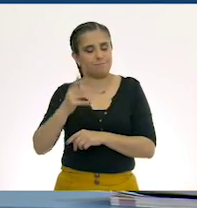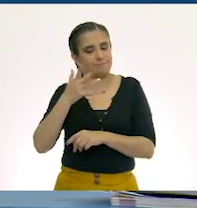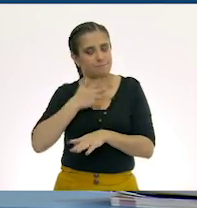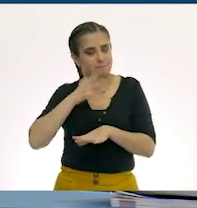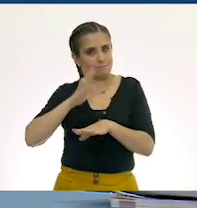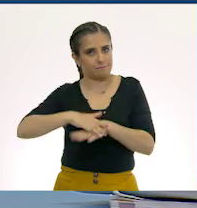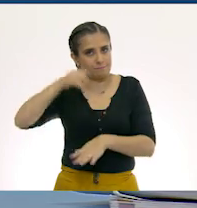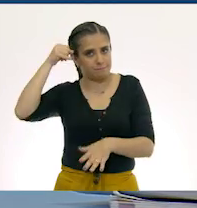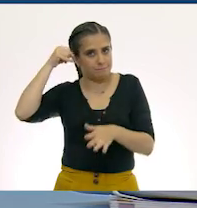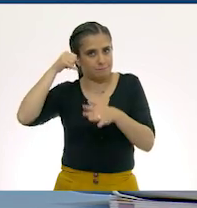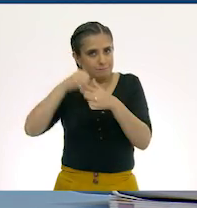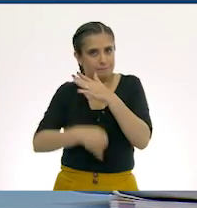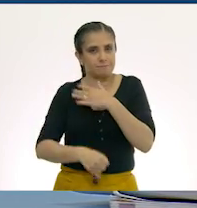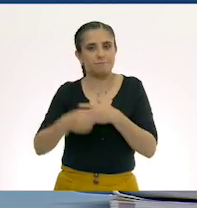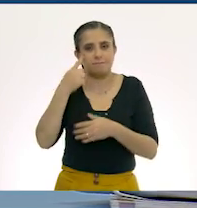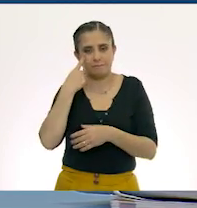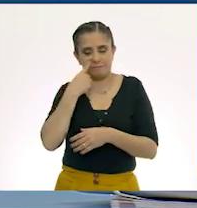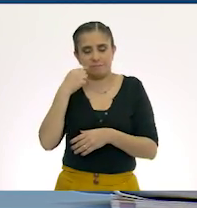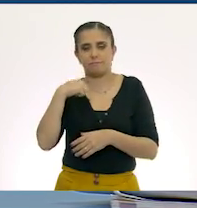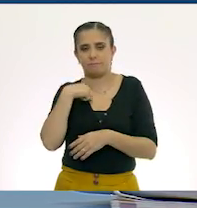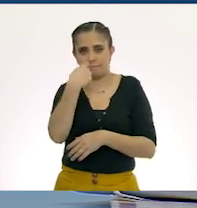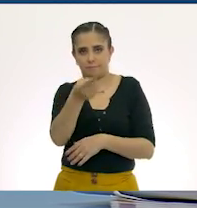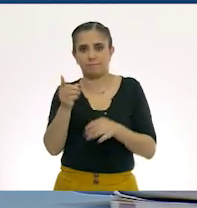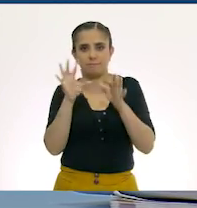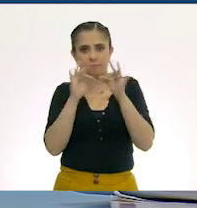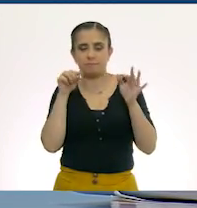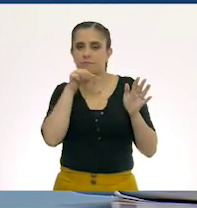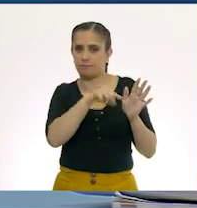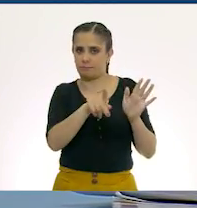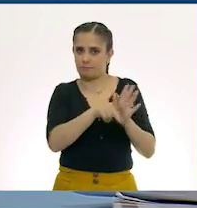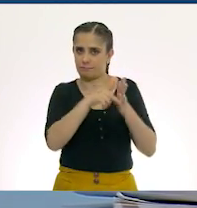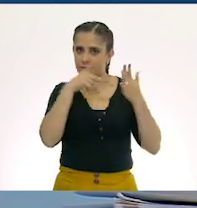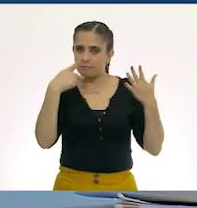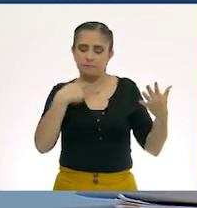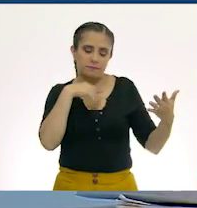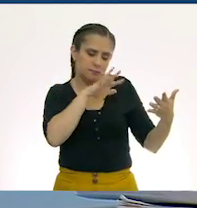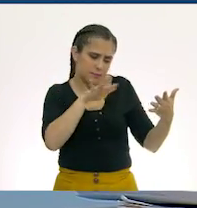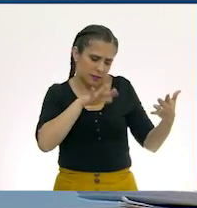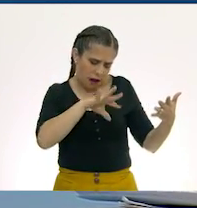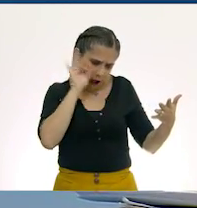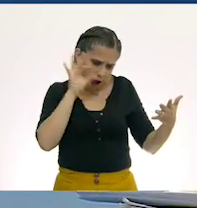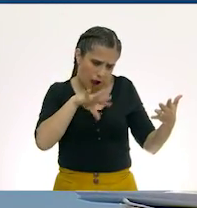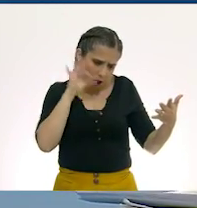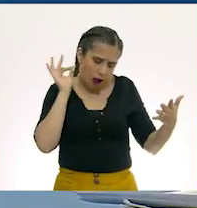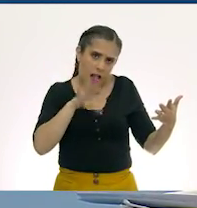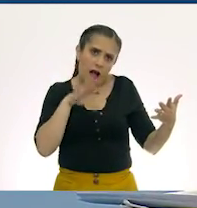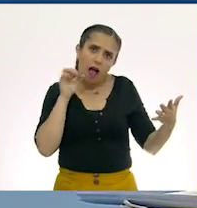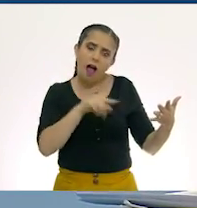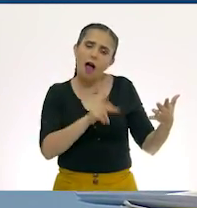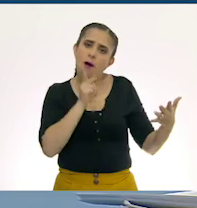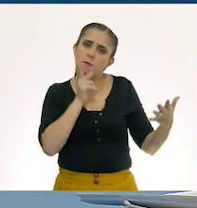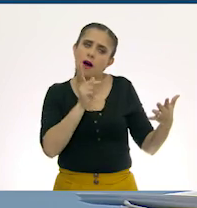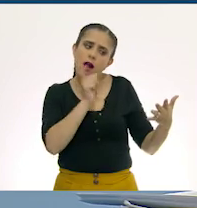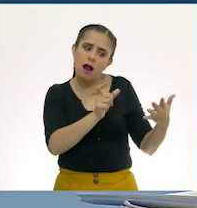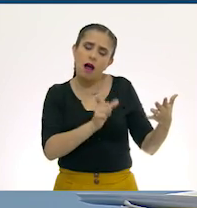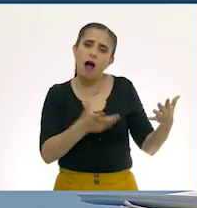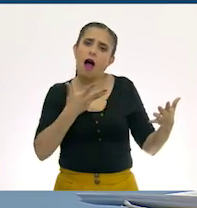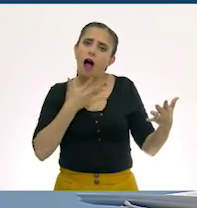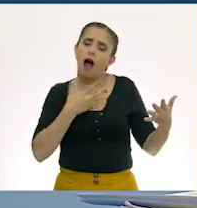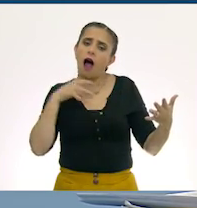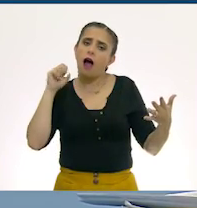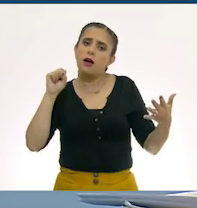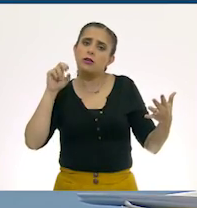Como yo les estaba contando, en el periódico también me encontré unas palabras con sufijos,